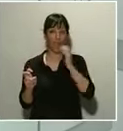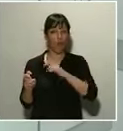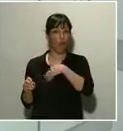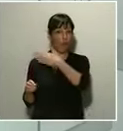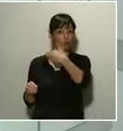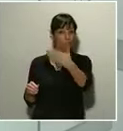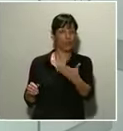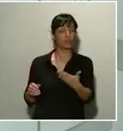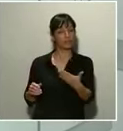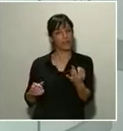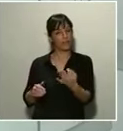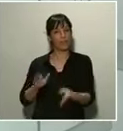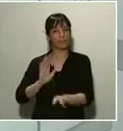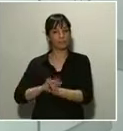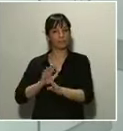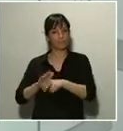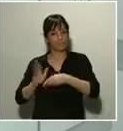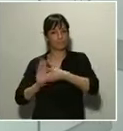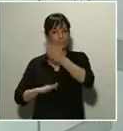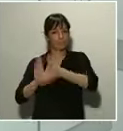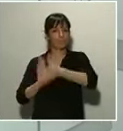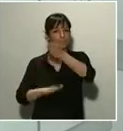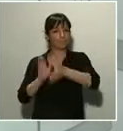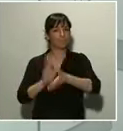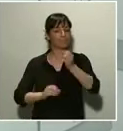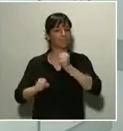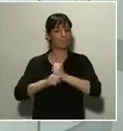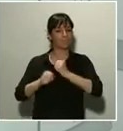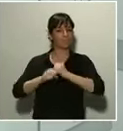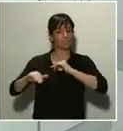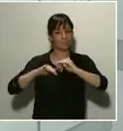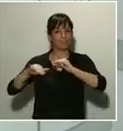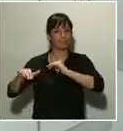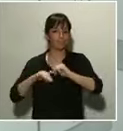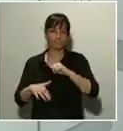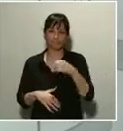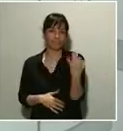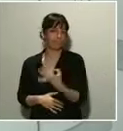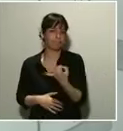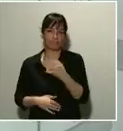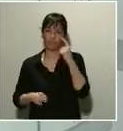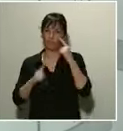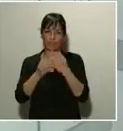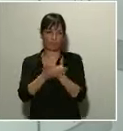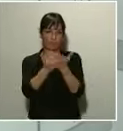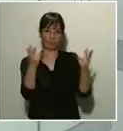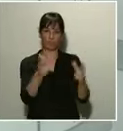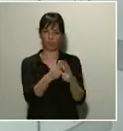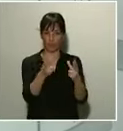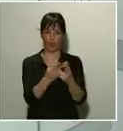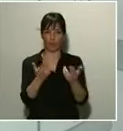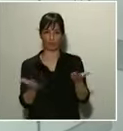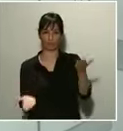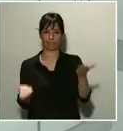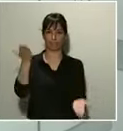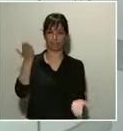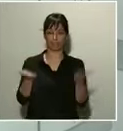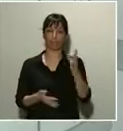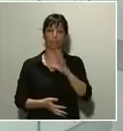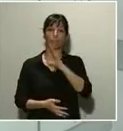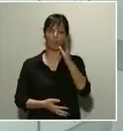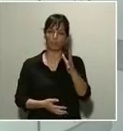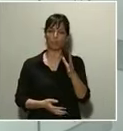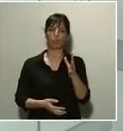continuar saliendo a realizar funciones que son esenciales para el resto de la sociedad. Por este motivo, estamos tomando